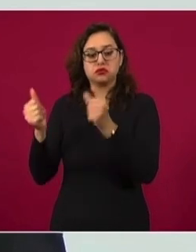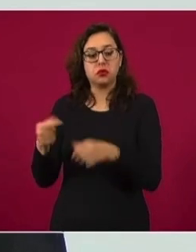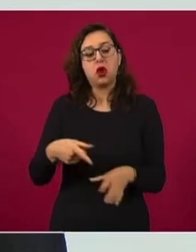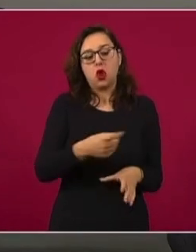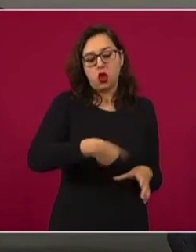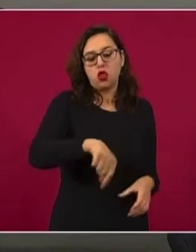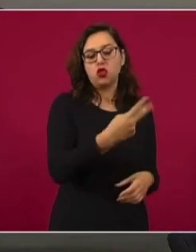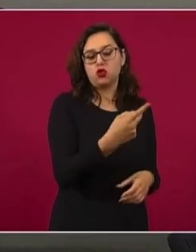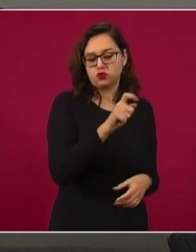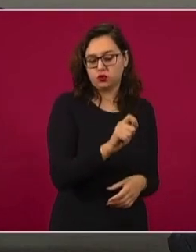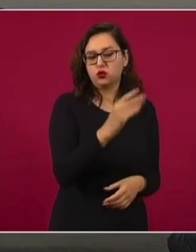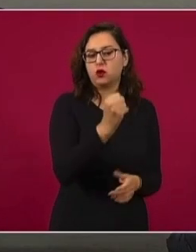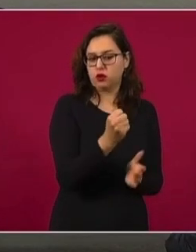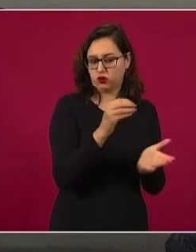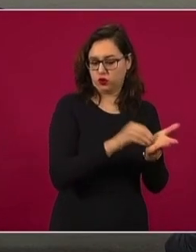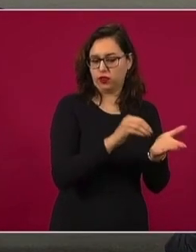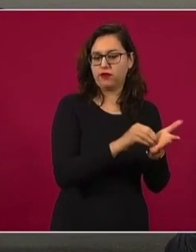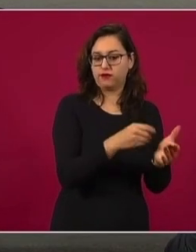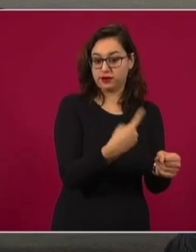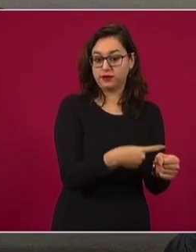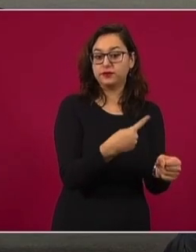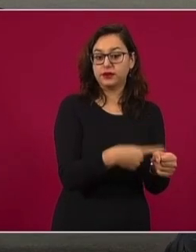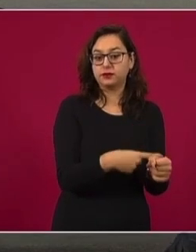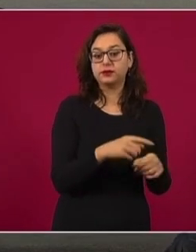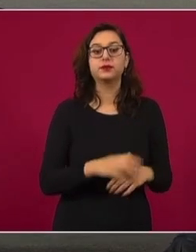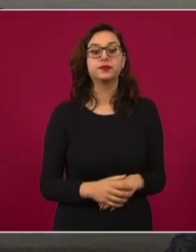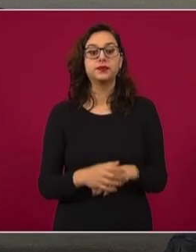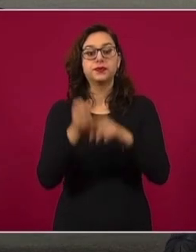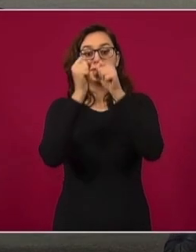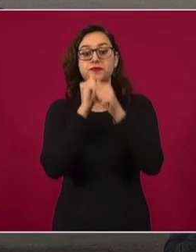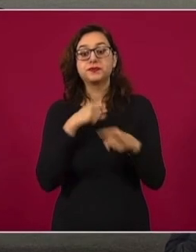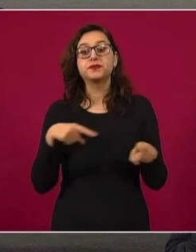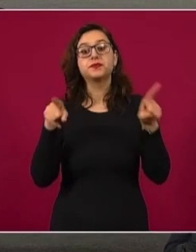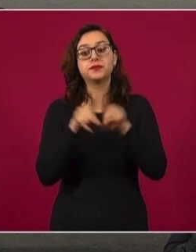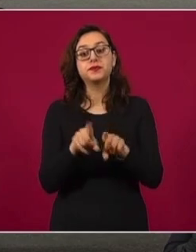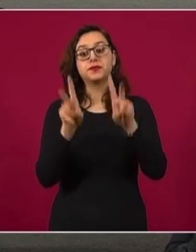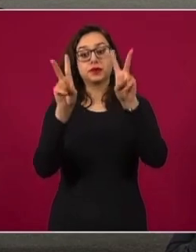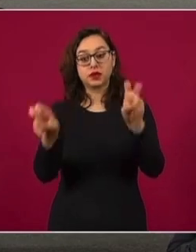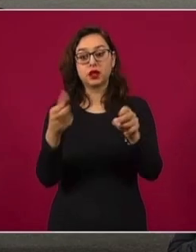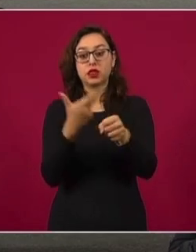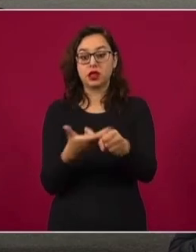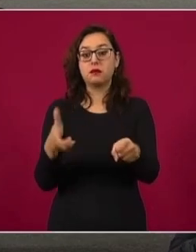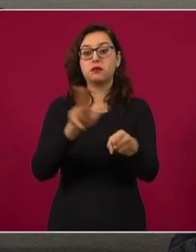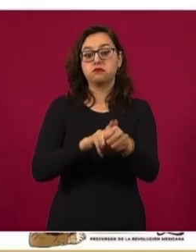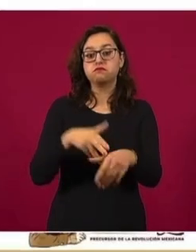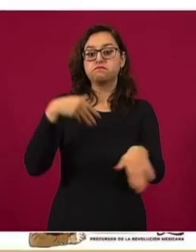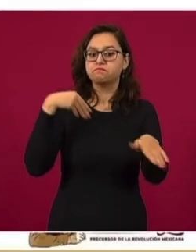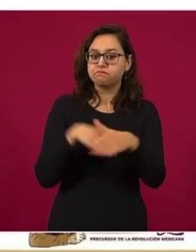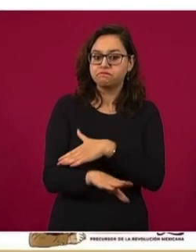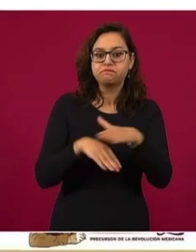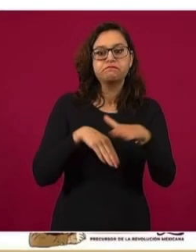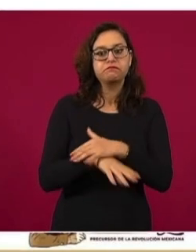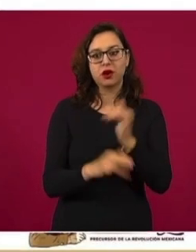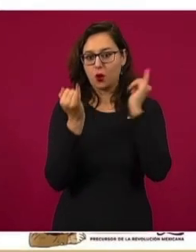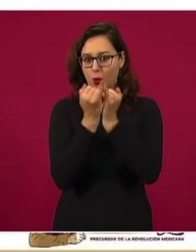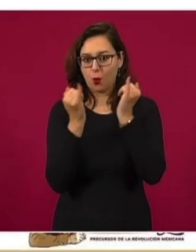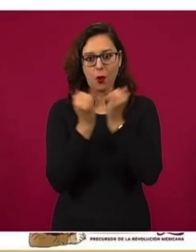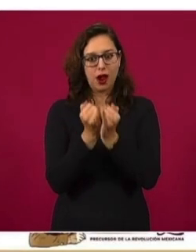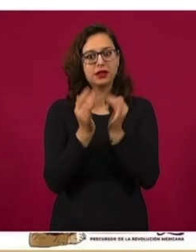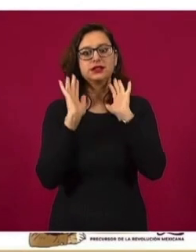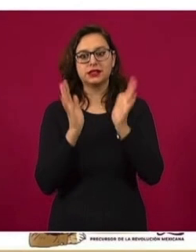alguno. Y lo mismo se ve en la hospitalización. Recordarán que hemos explicado muchas veces que entre